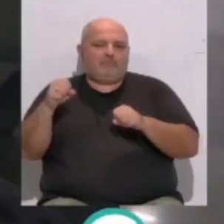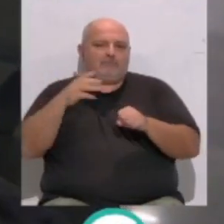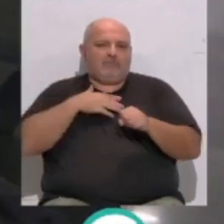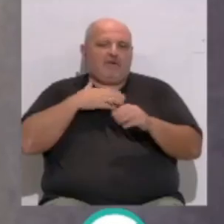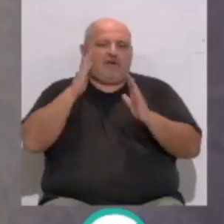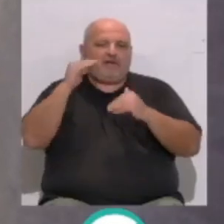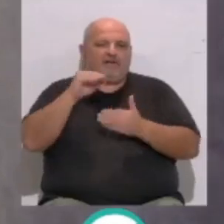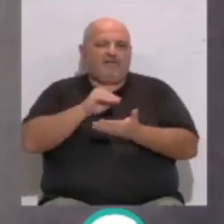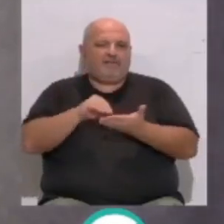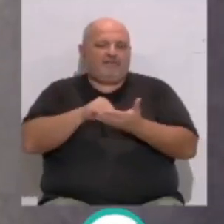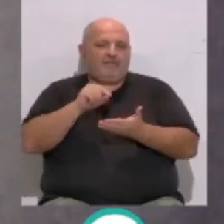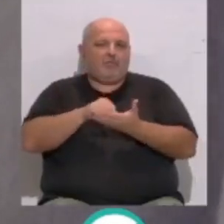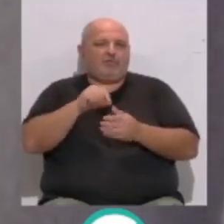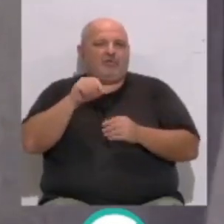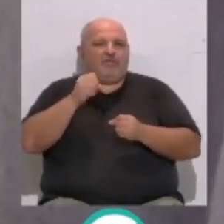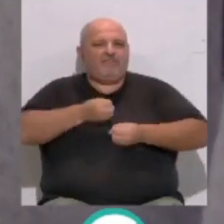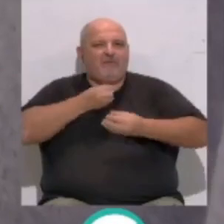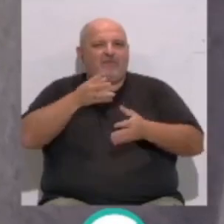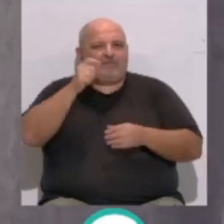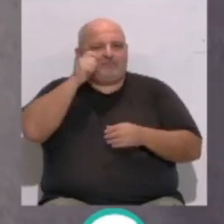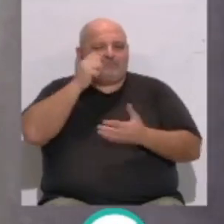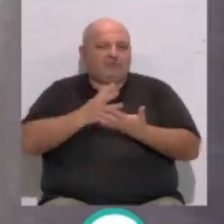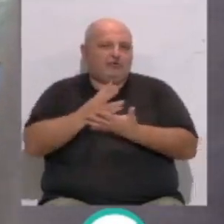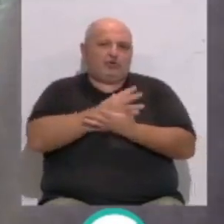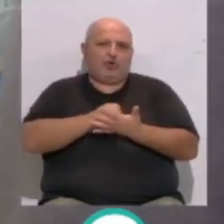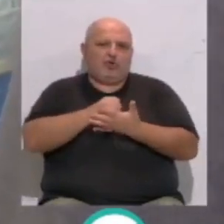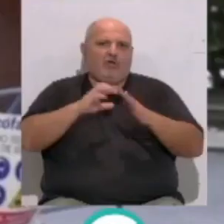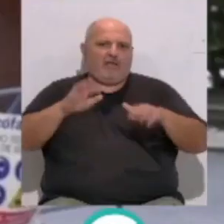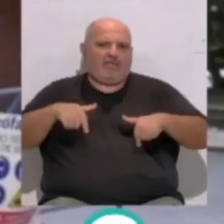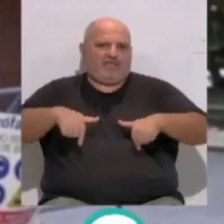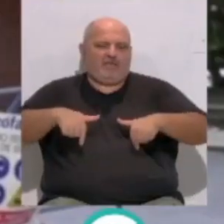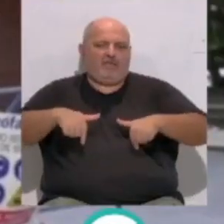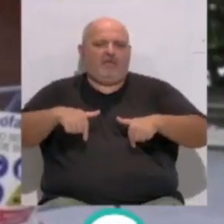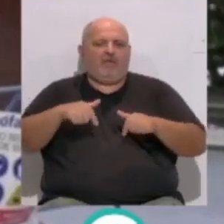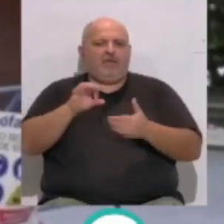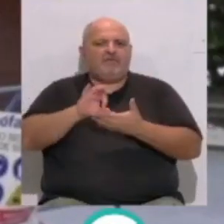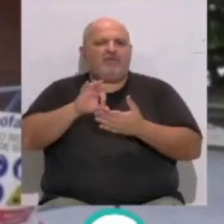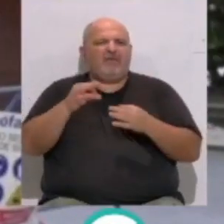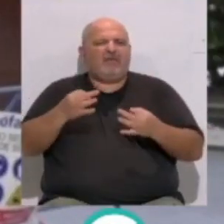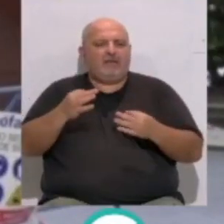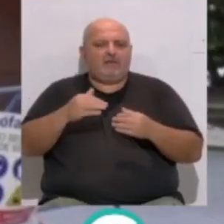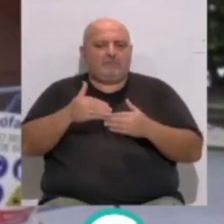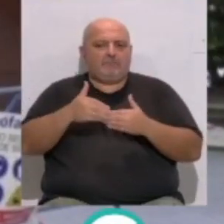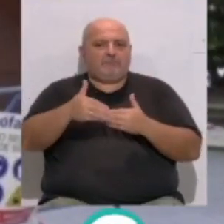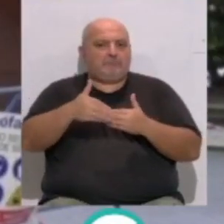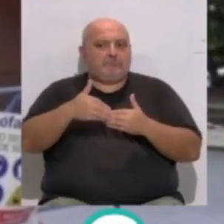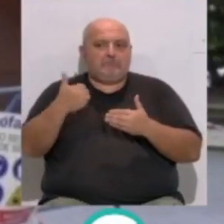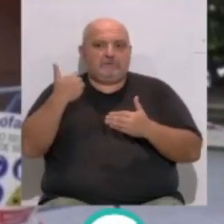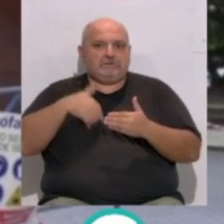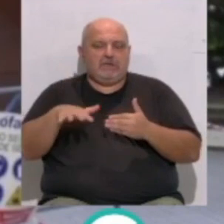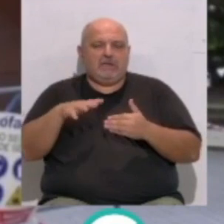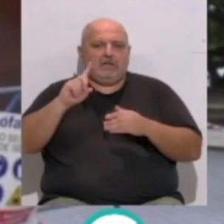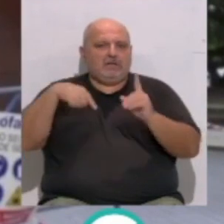de las oficinas y puntos de información turística de toda la ciudad. Un servicio que está previsto que comience a estar ya operativo